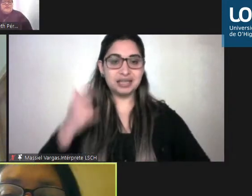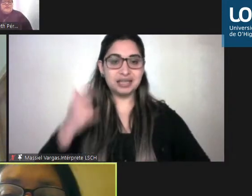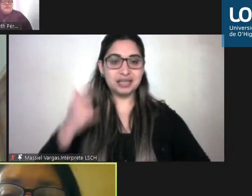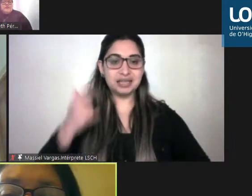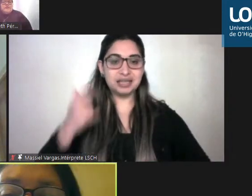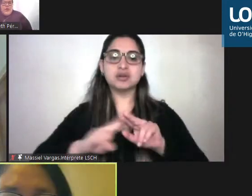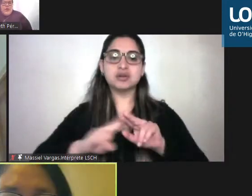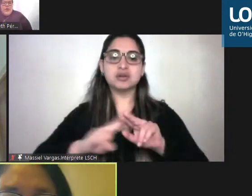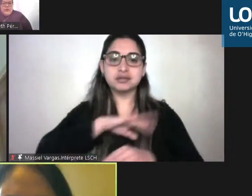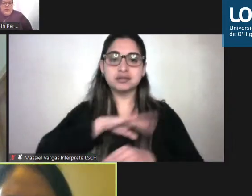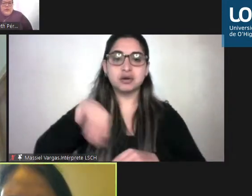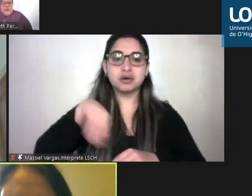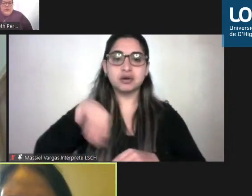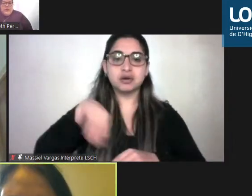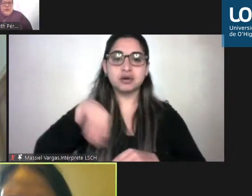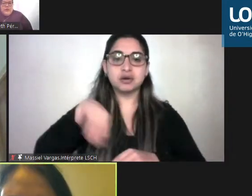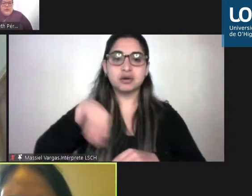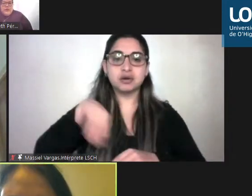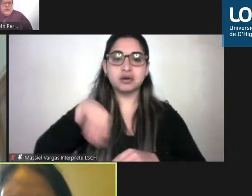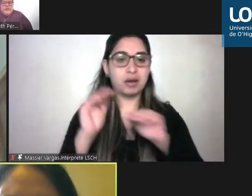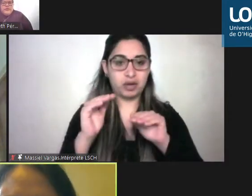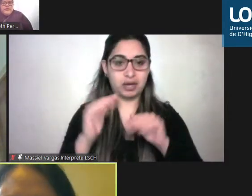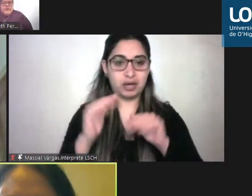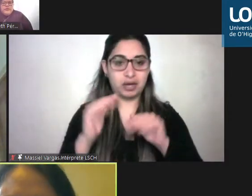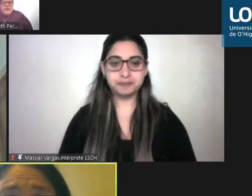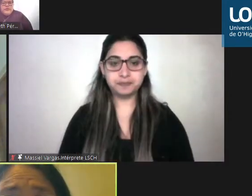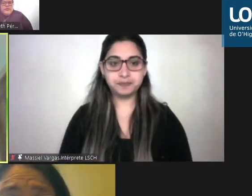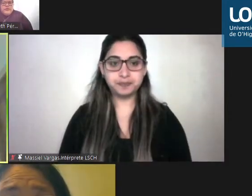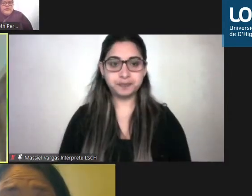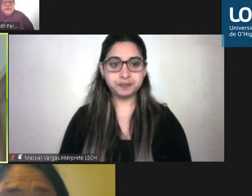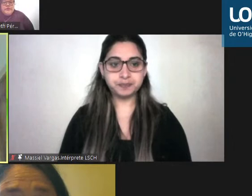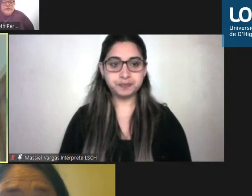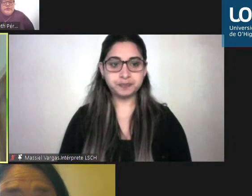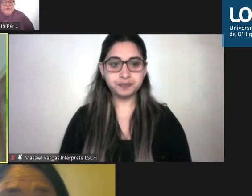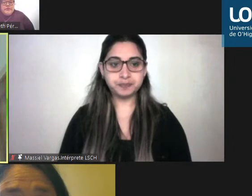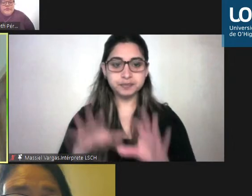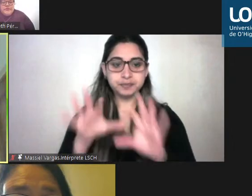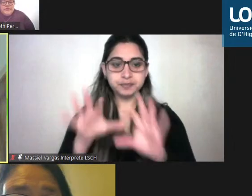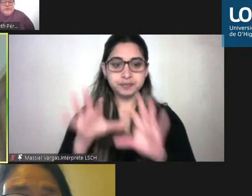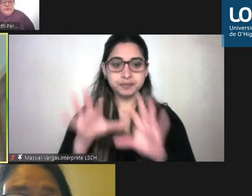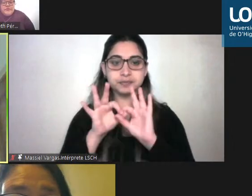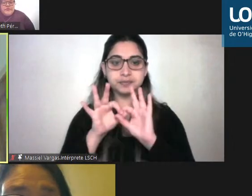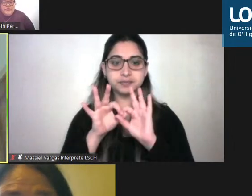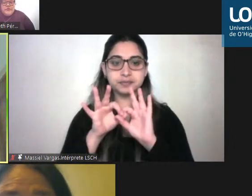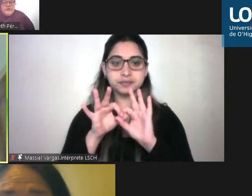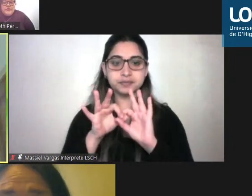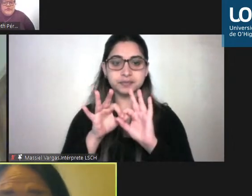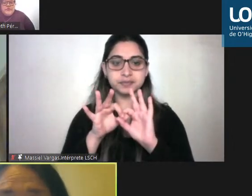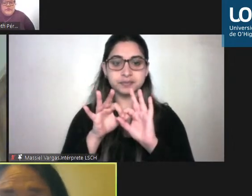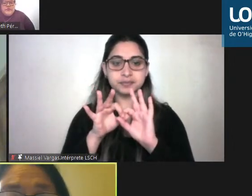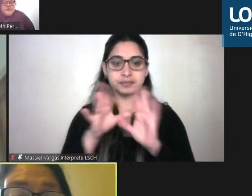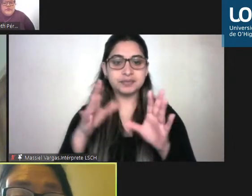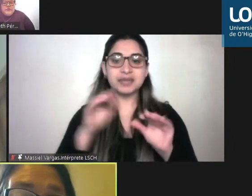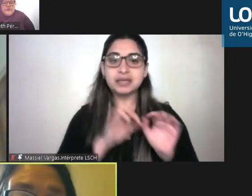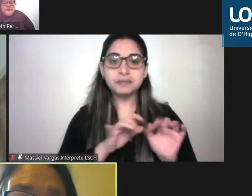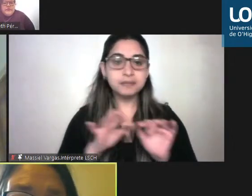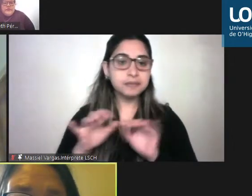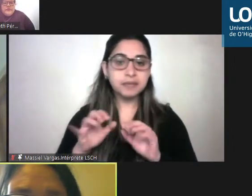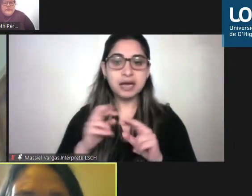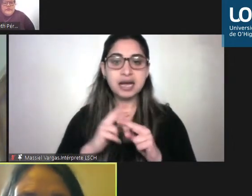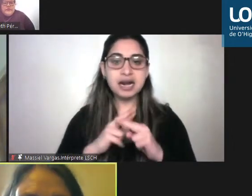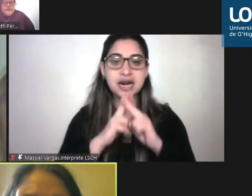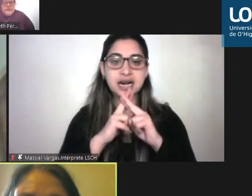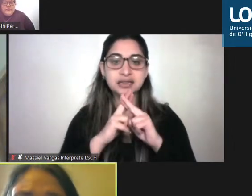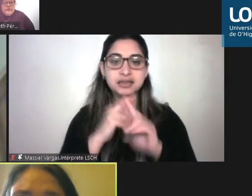nosotros podemos colaborar muchas gracias dejé el mail de la red por si alguien